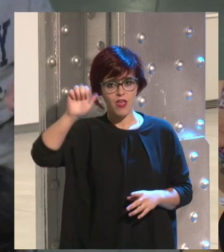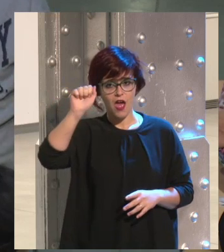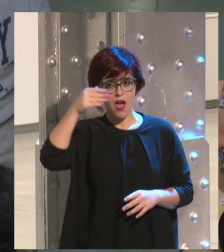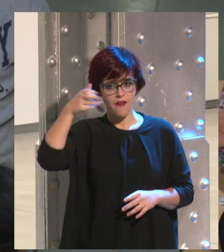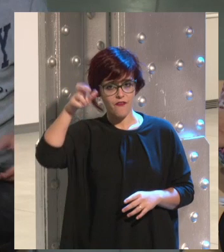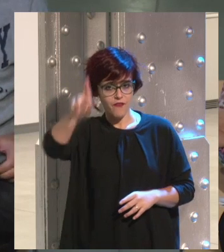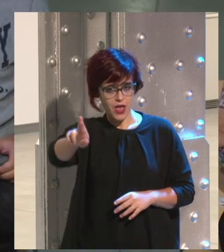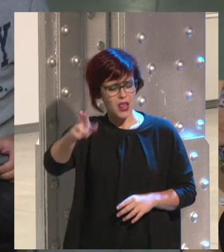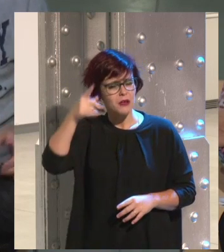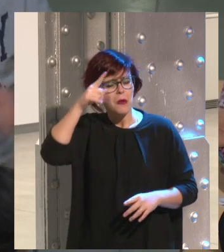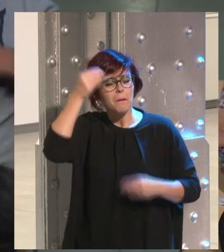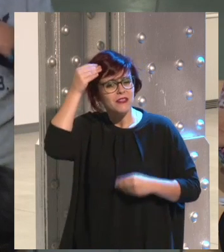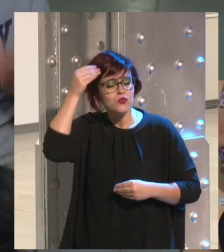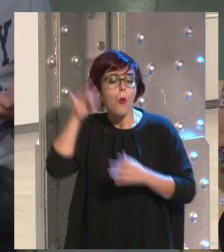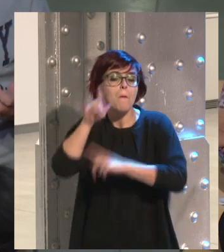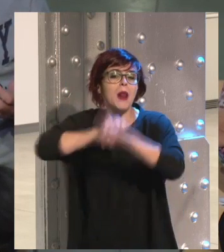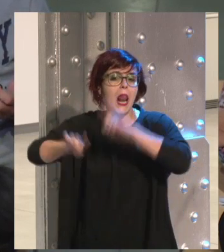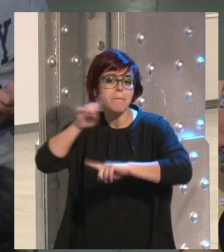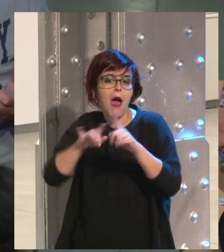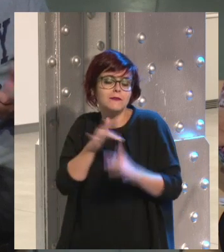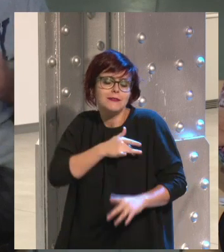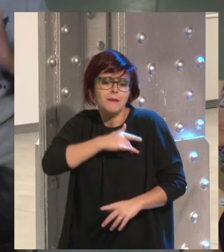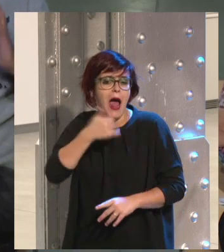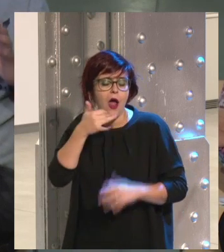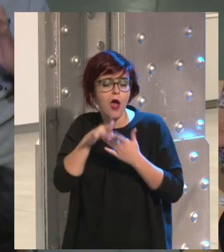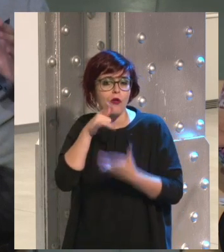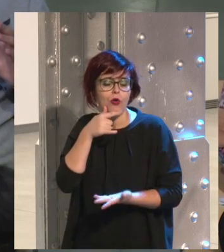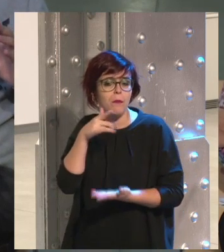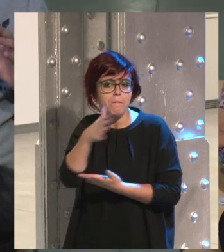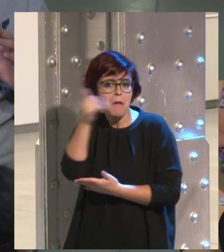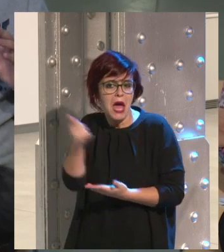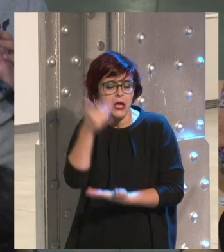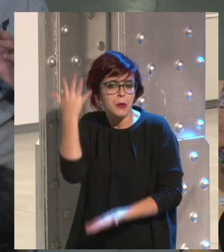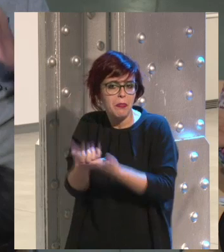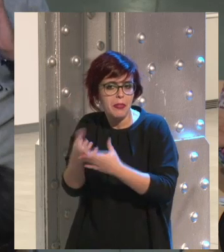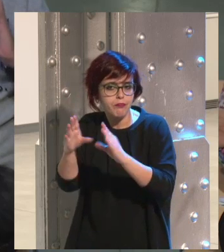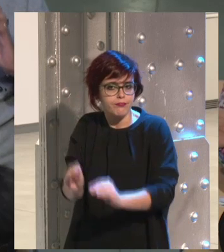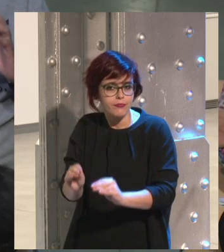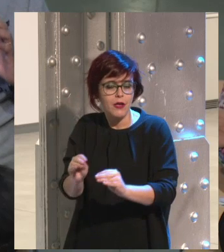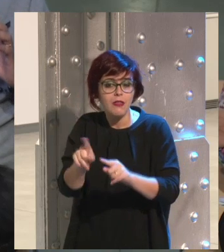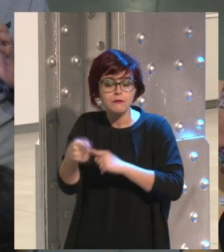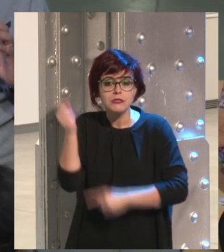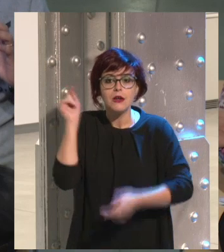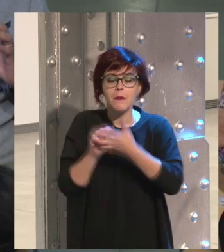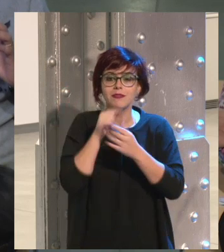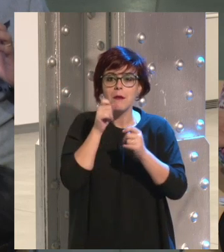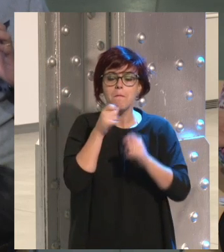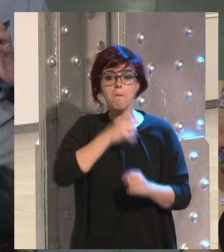sentimental, creo yo, cuando la vuelva a abrir, pone tres fotos en blanco